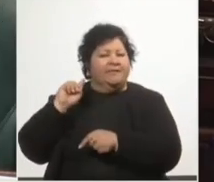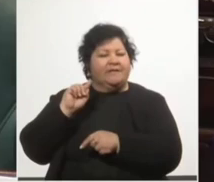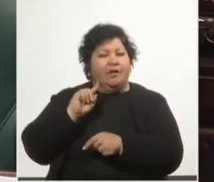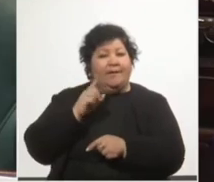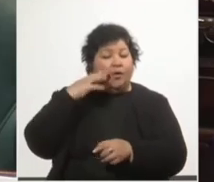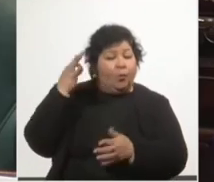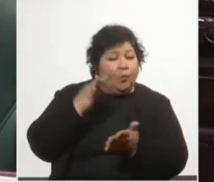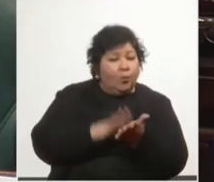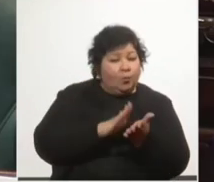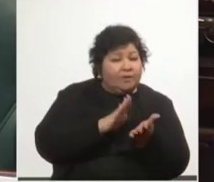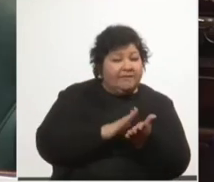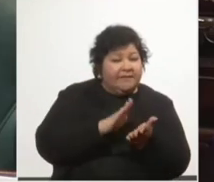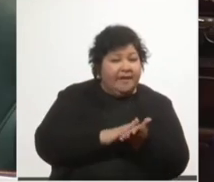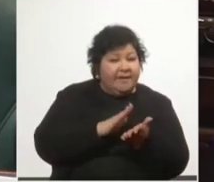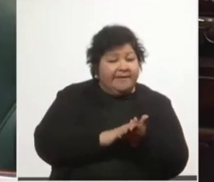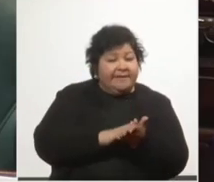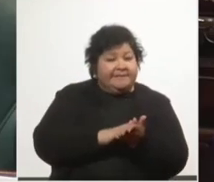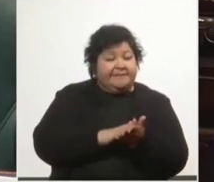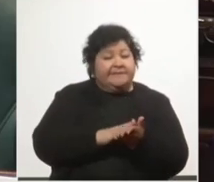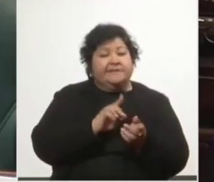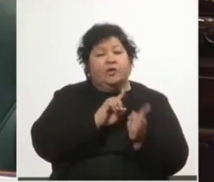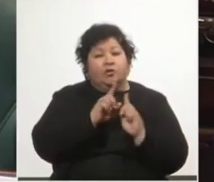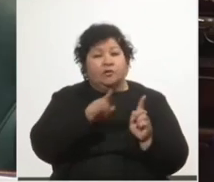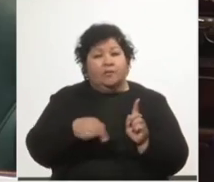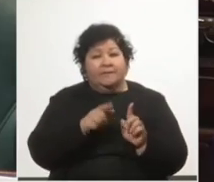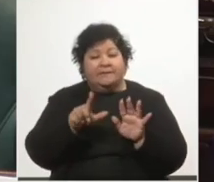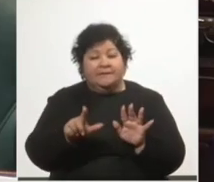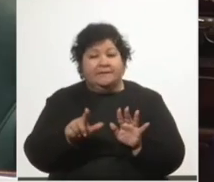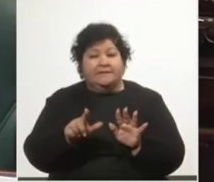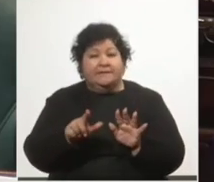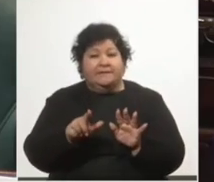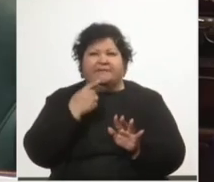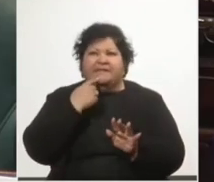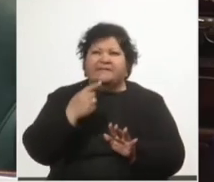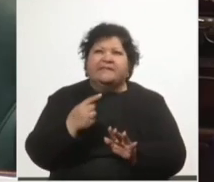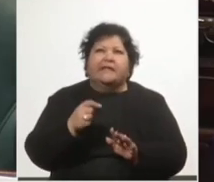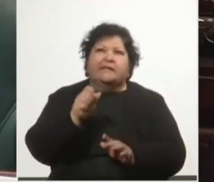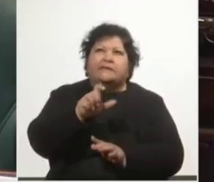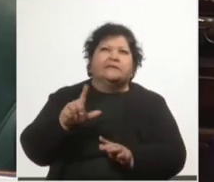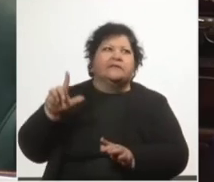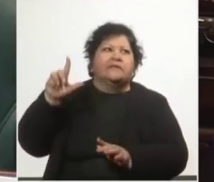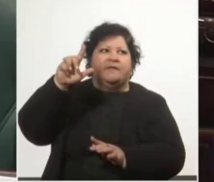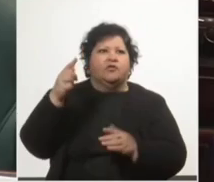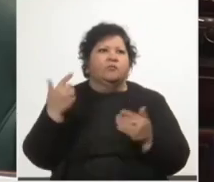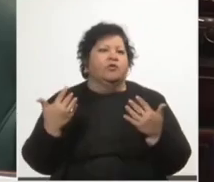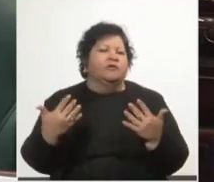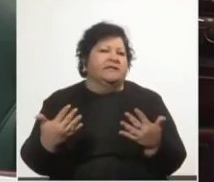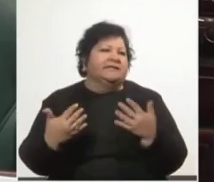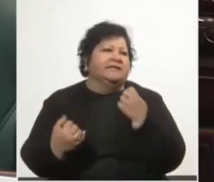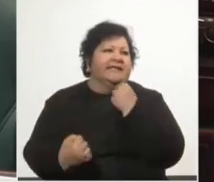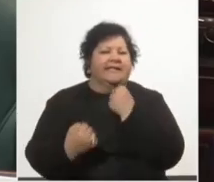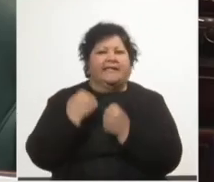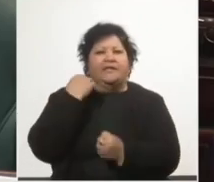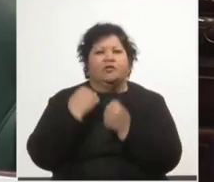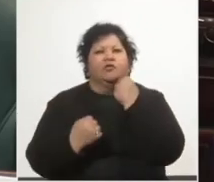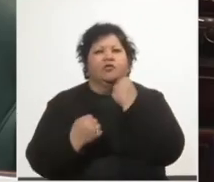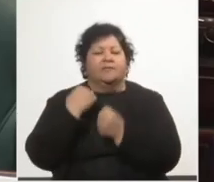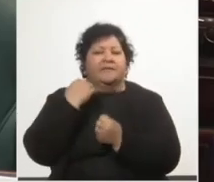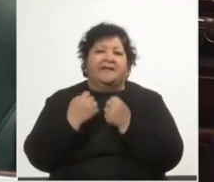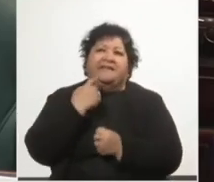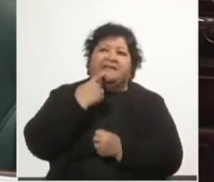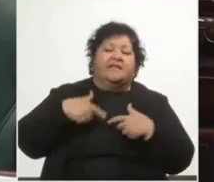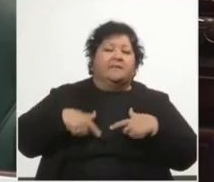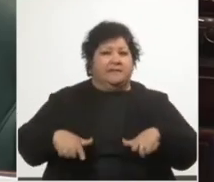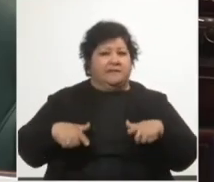,7%, el equipo económico se apoyaba en la estimación de crecimiento potencial de la economía, estimado por el Ministerio de Economía y